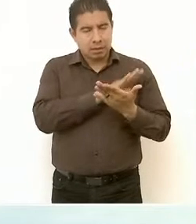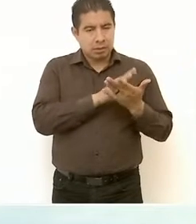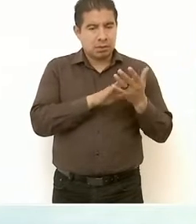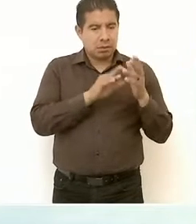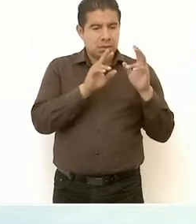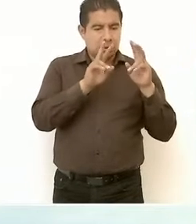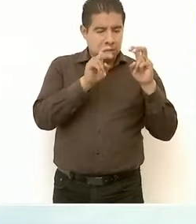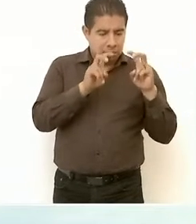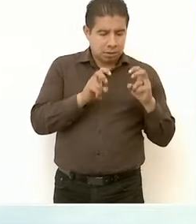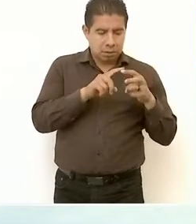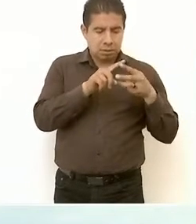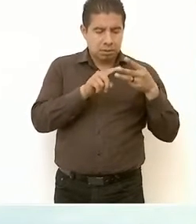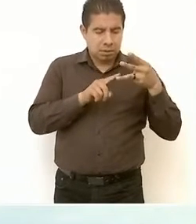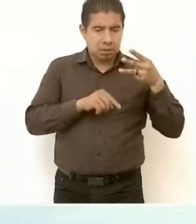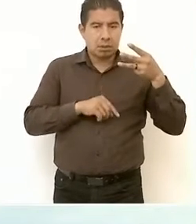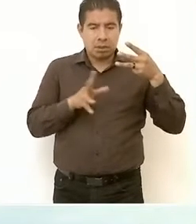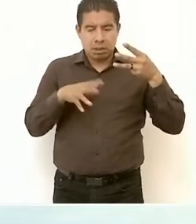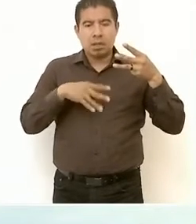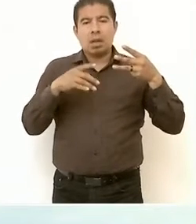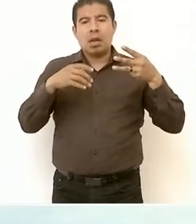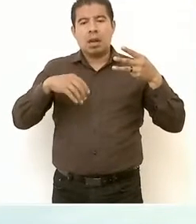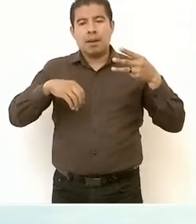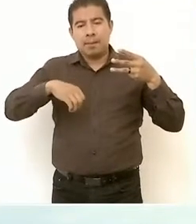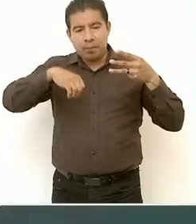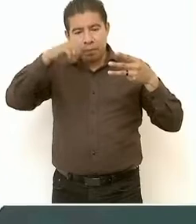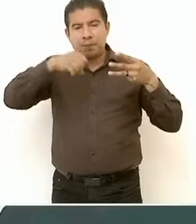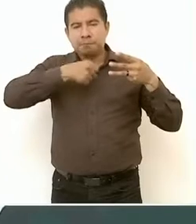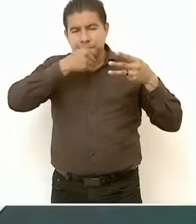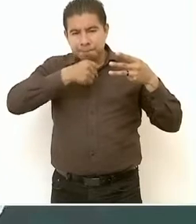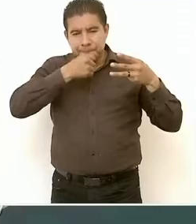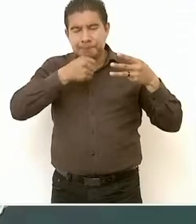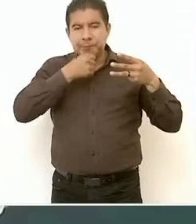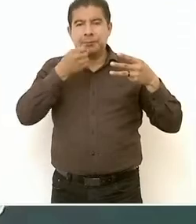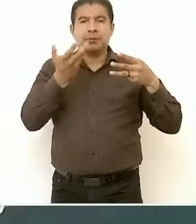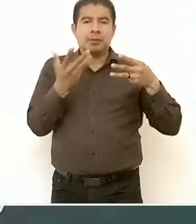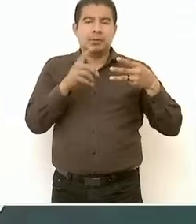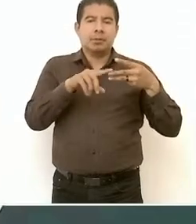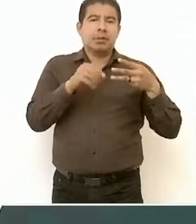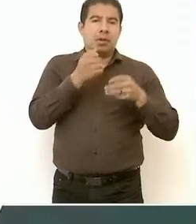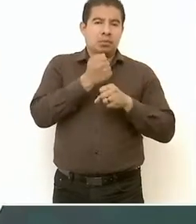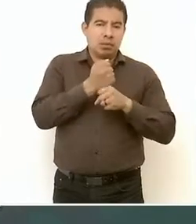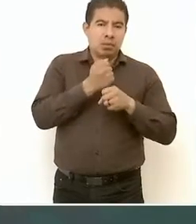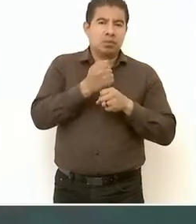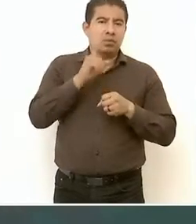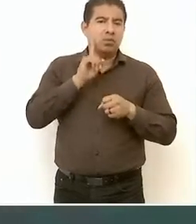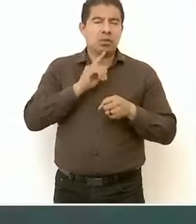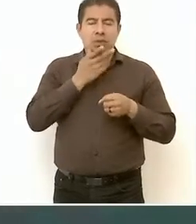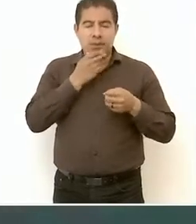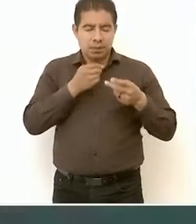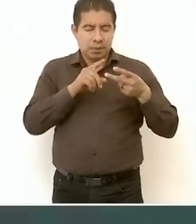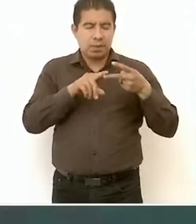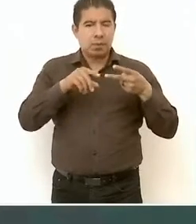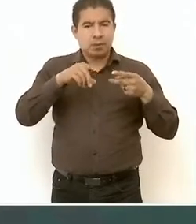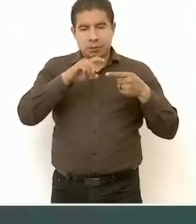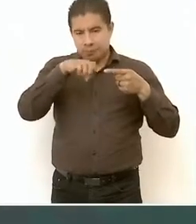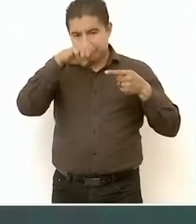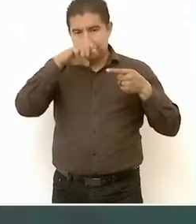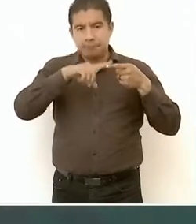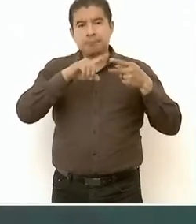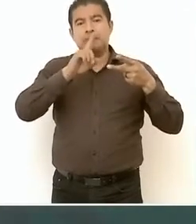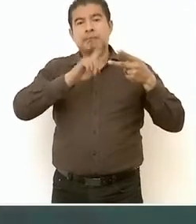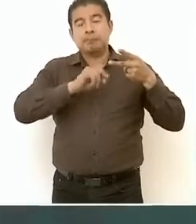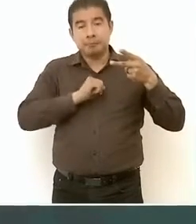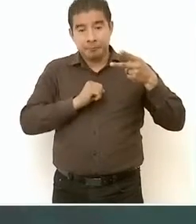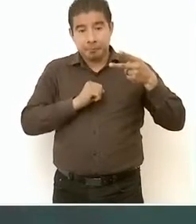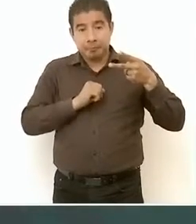apoyos, el de los abuelitos, las abuelitas, el de los adultos mayores, también